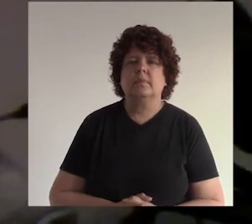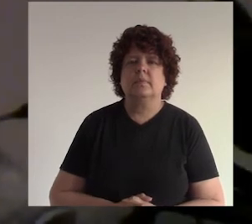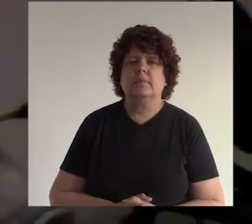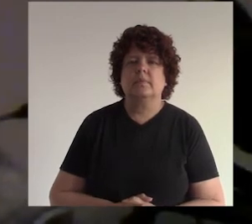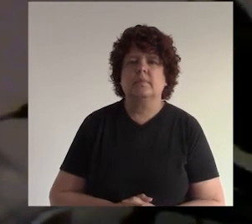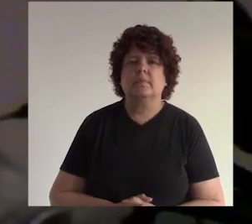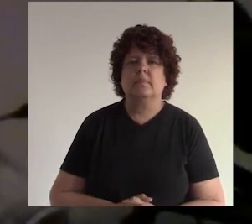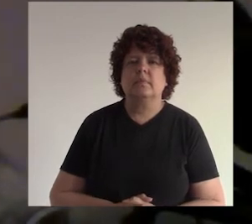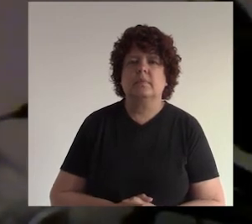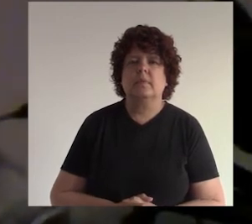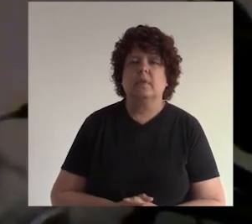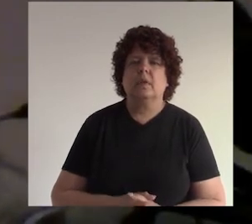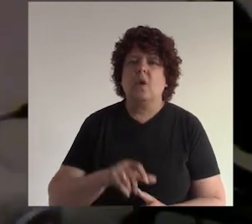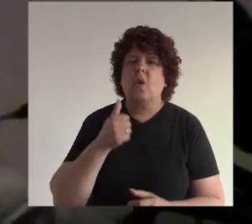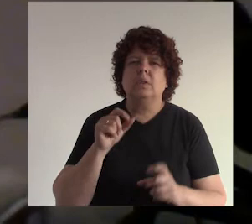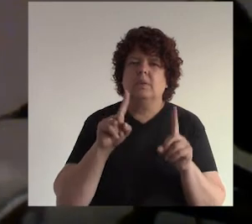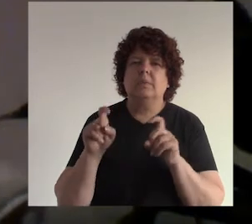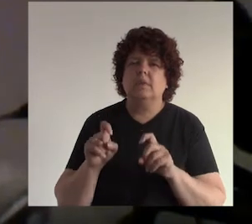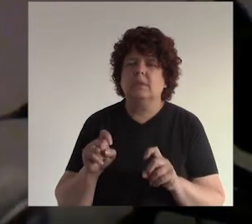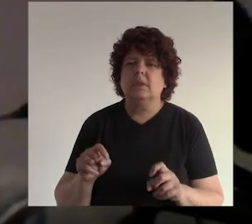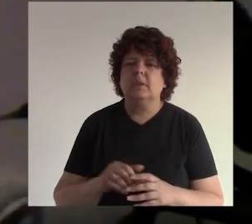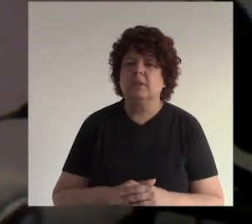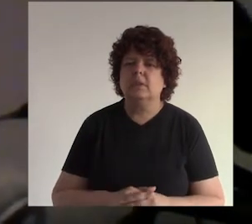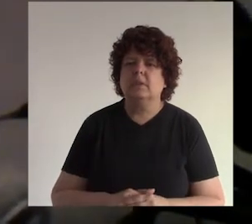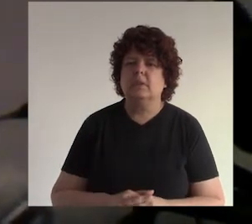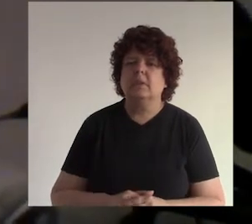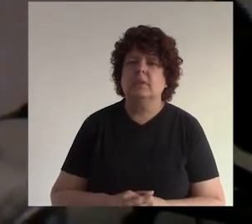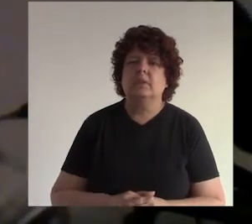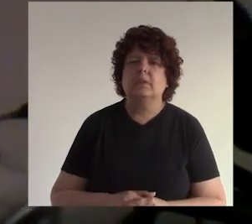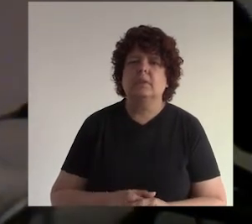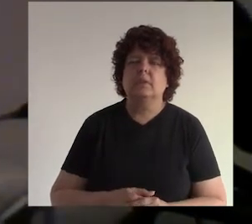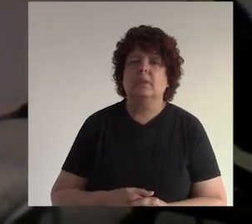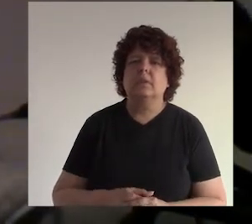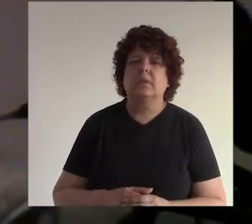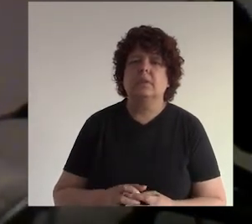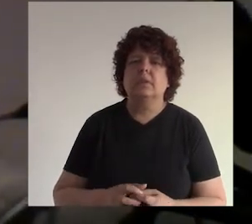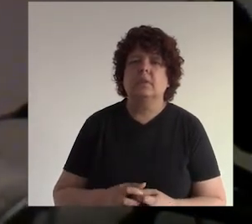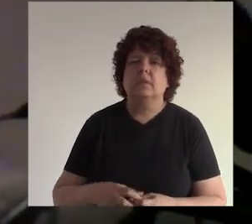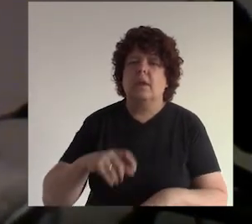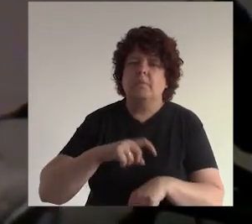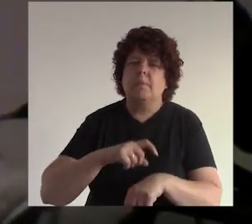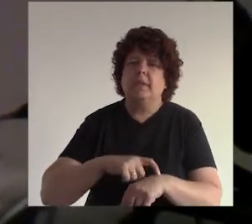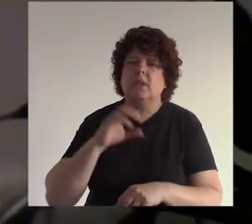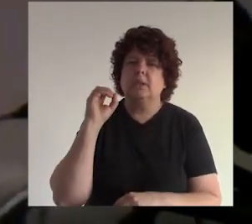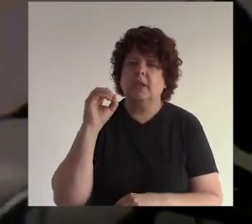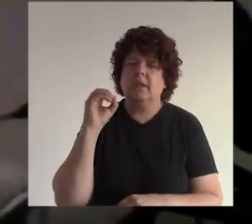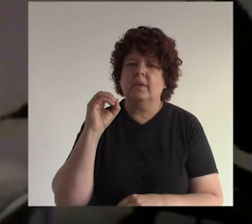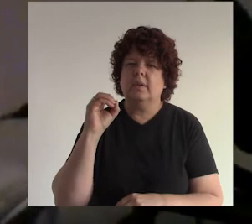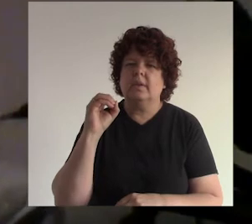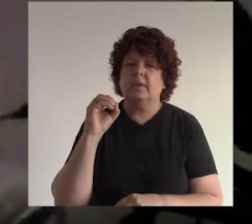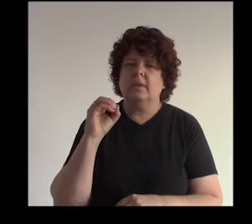dígame ¿tenemos alguna otra consulta? sí entendimos el concepto del momento cero ¿verdad? el